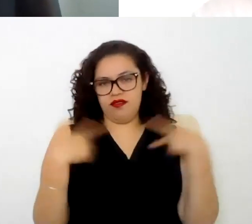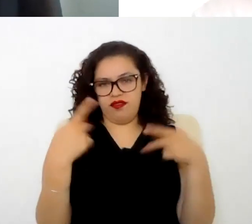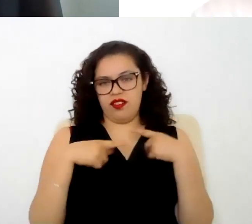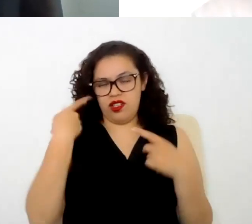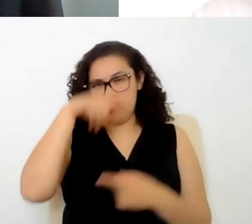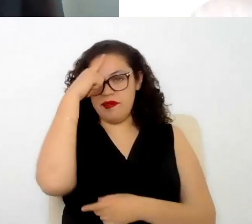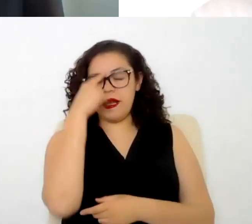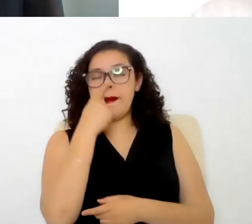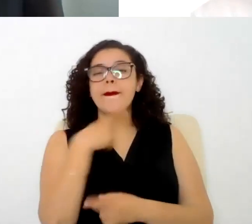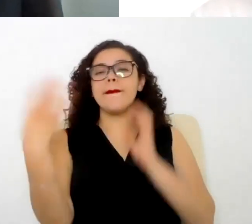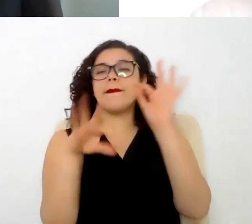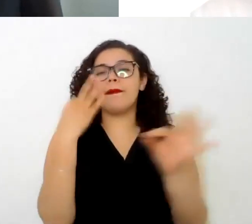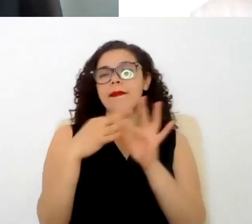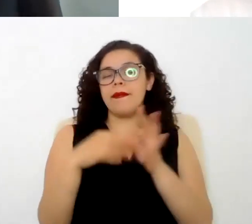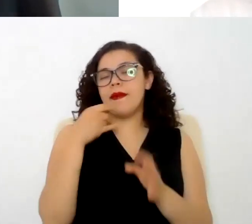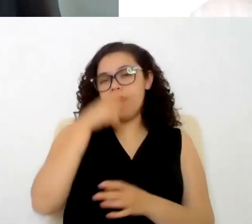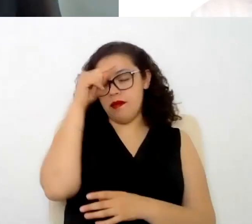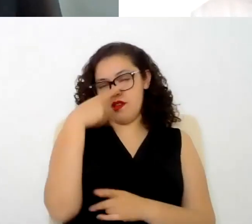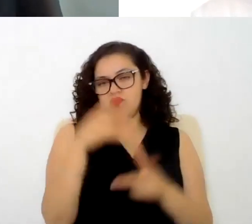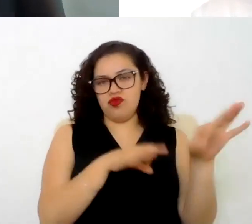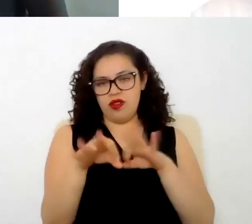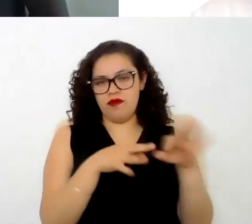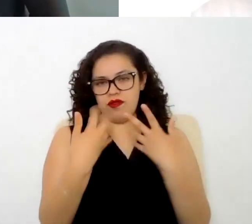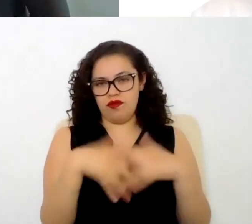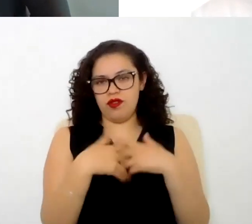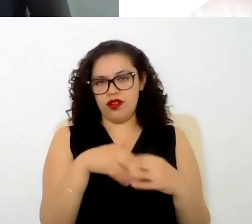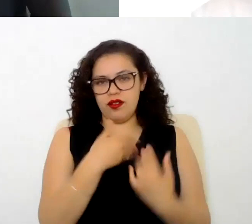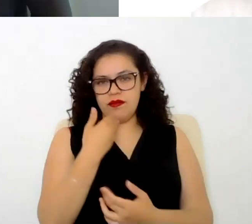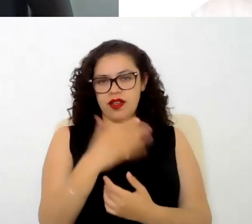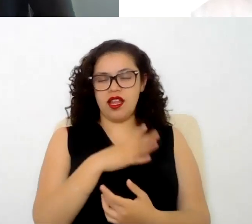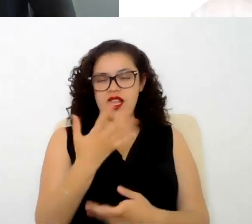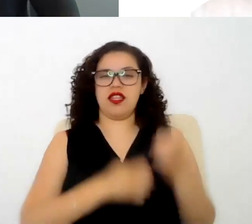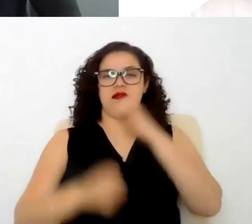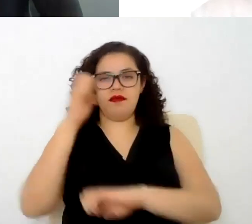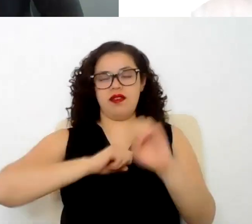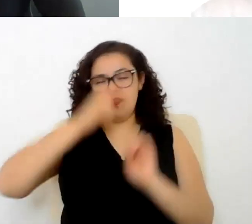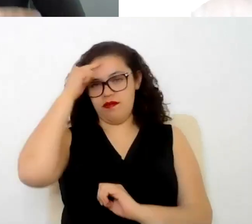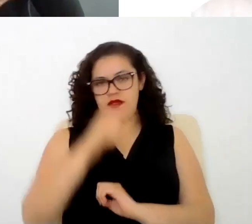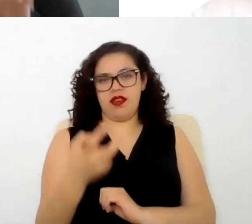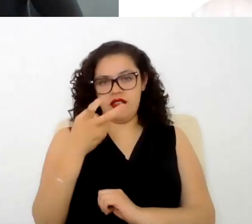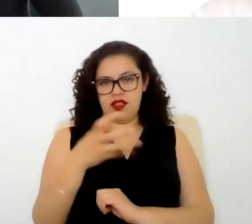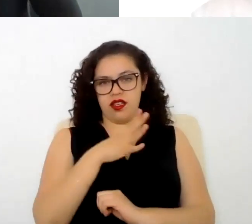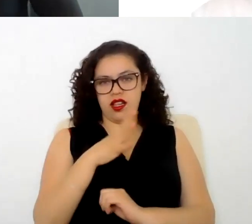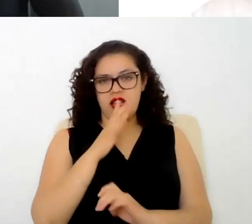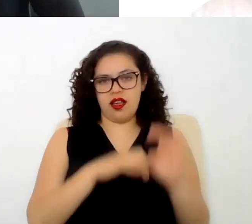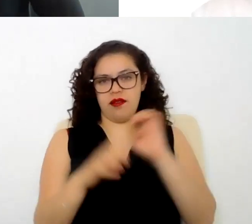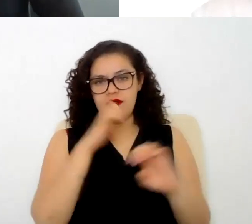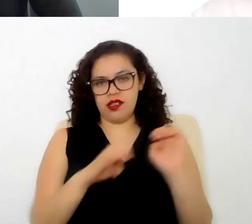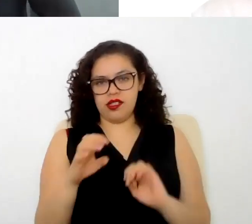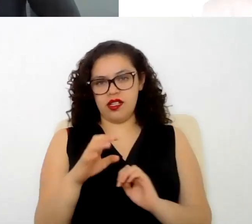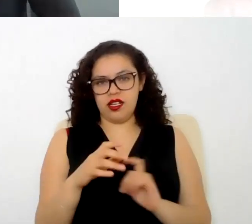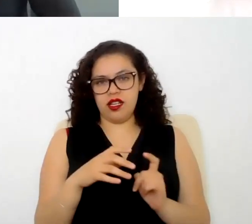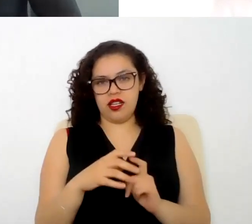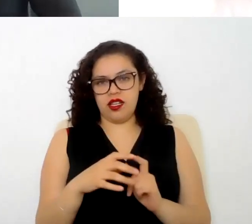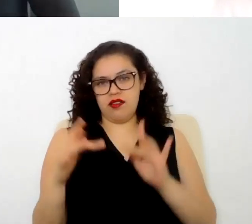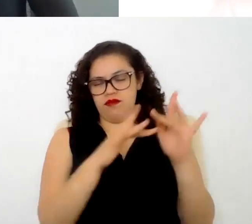el perfil para poder llevar a cabo el desarrollo de sus funciones dentro de la empresa y por virtud del cual la empresa no quiere la continuación